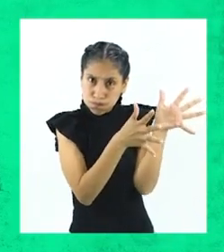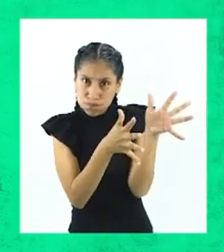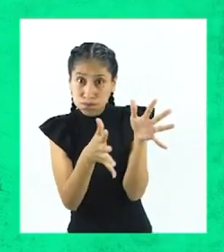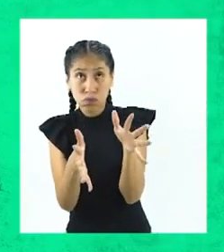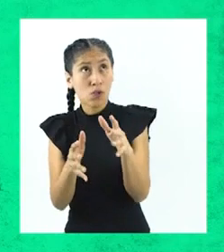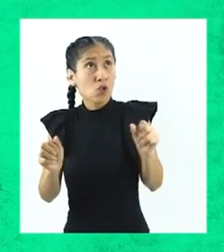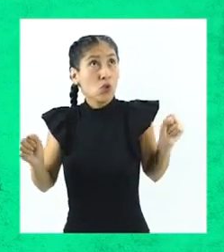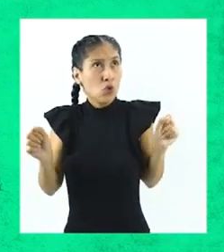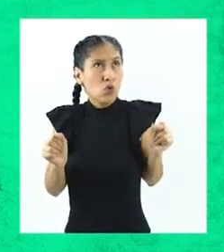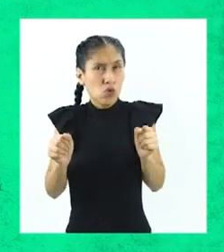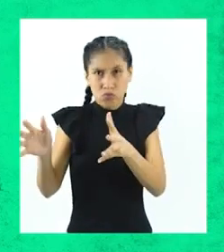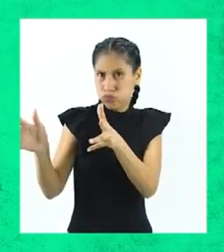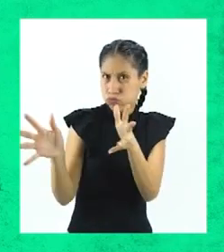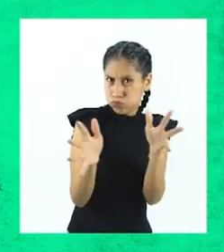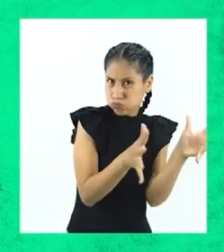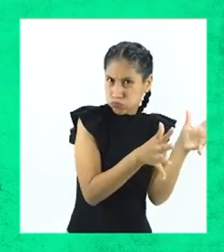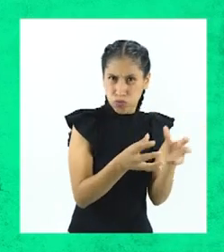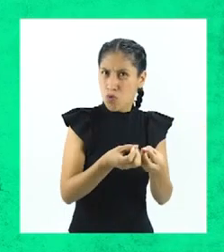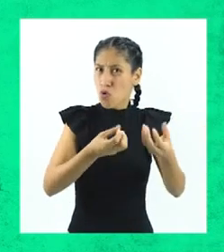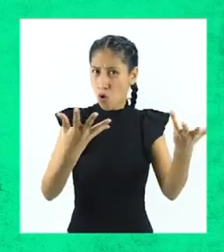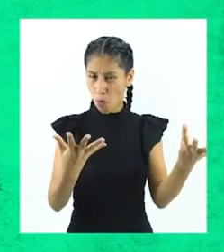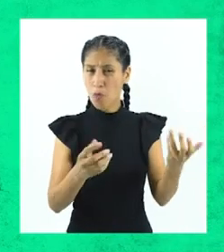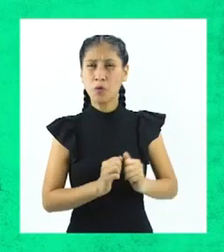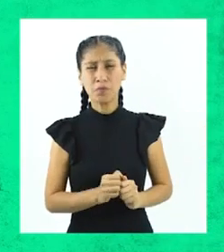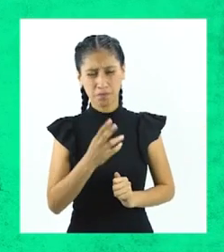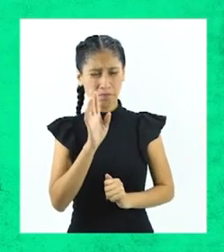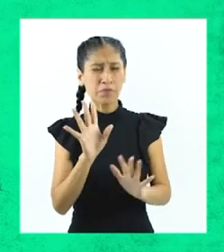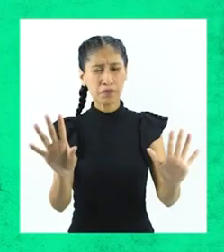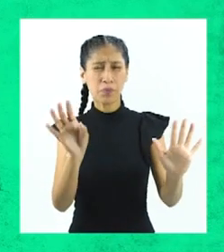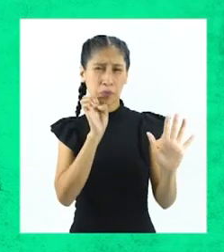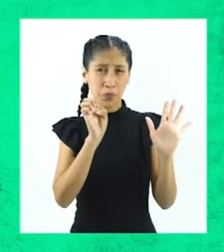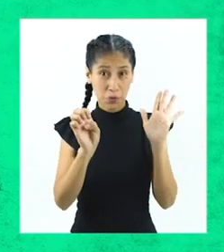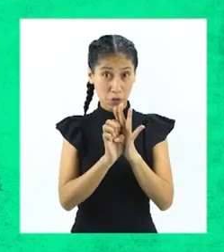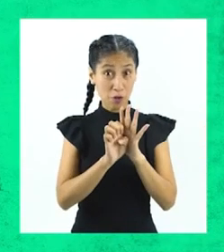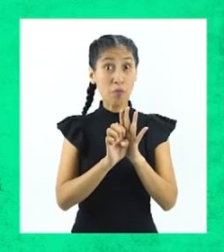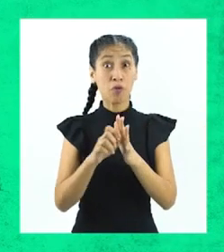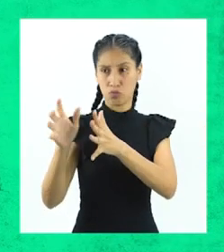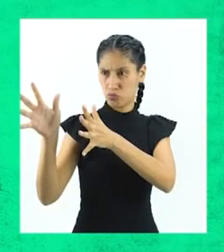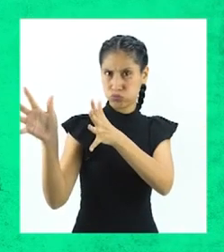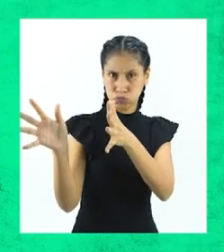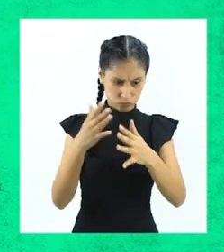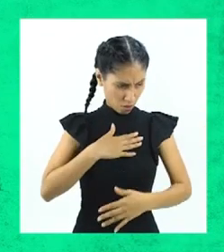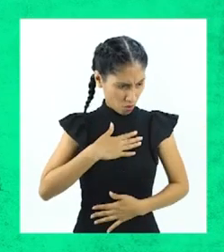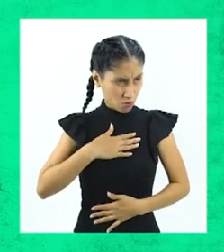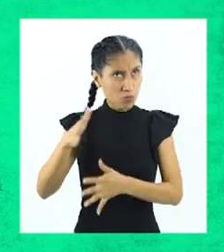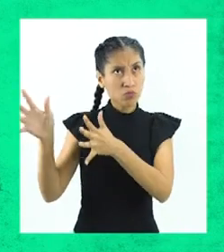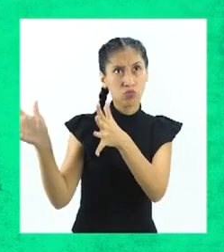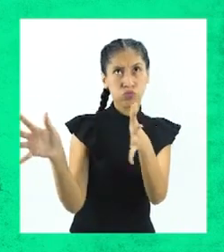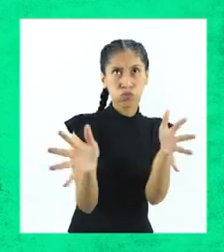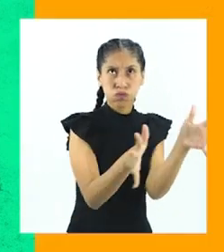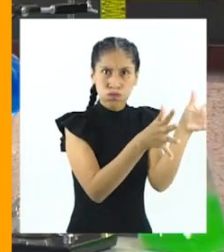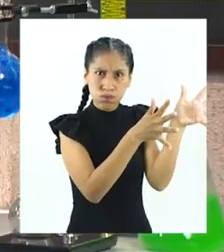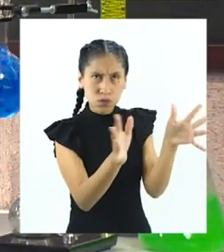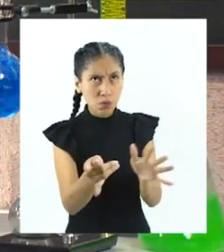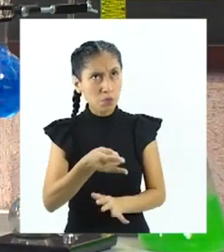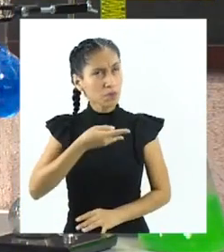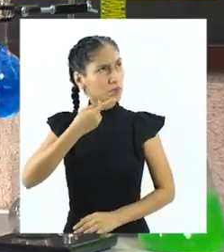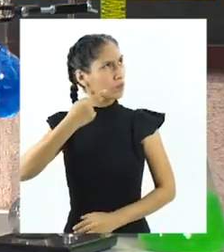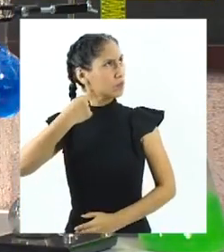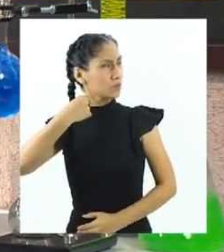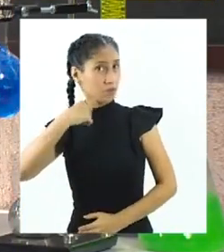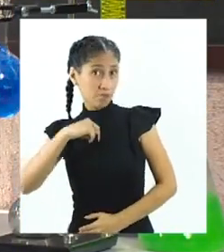sido sometido a enfriamiento. Entonces, el aire se condensa y forma gotas de agua en su superficie.